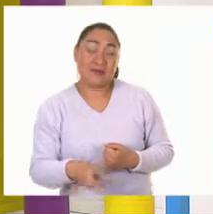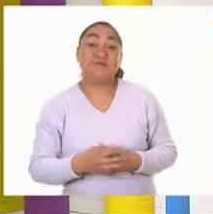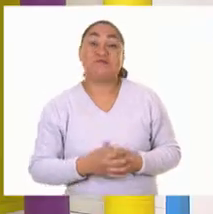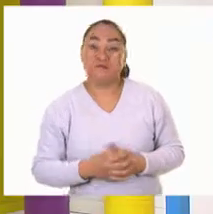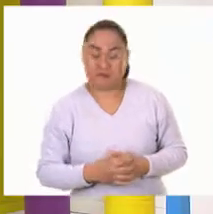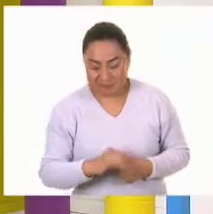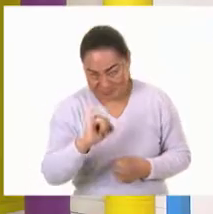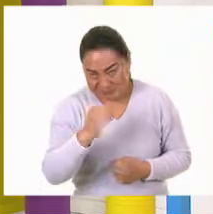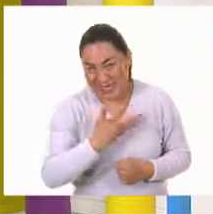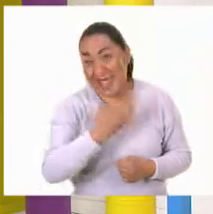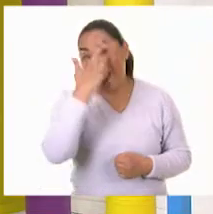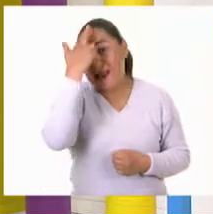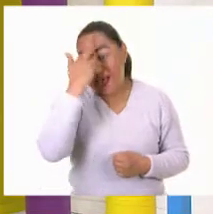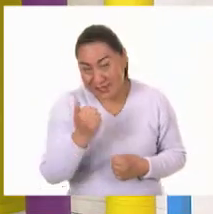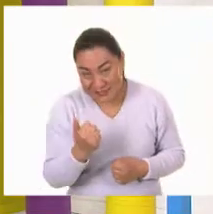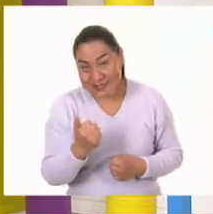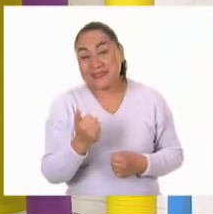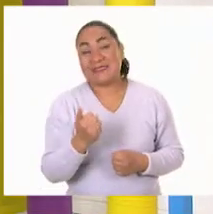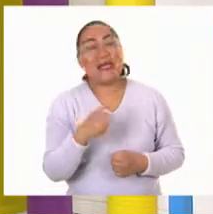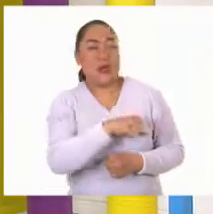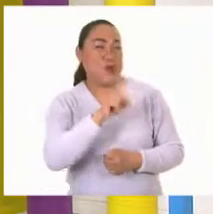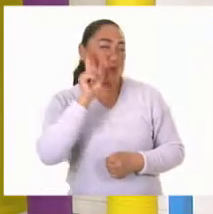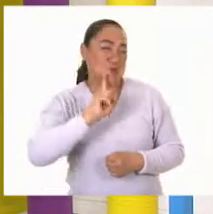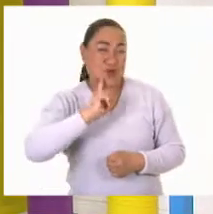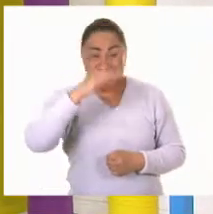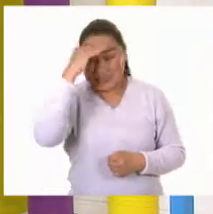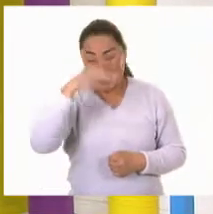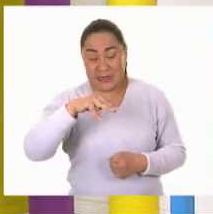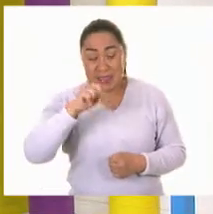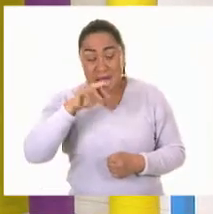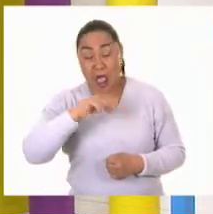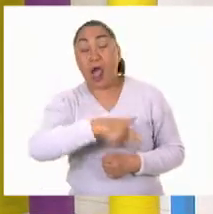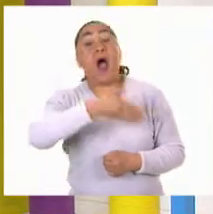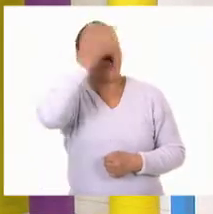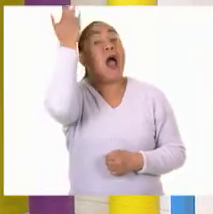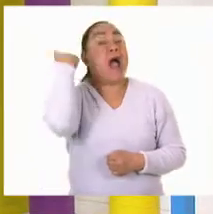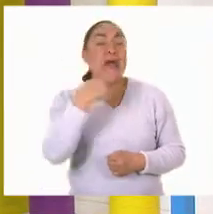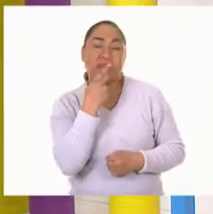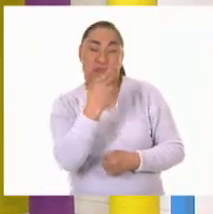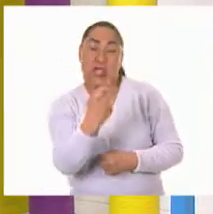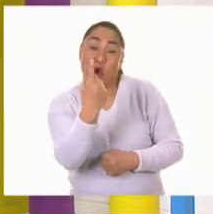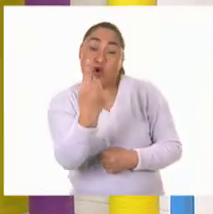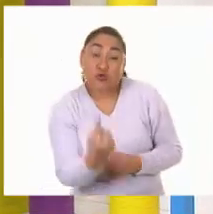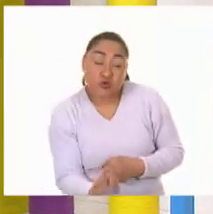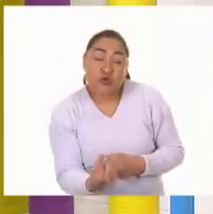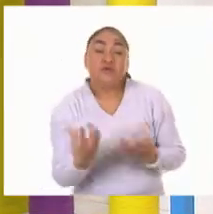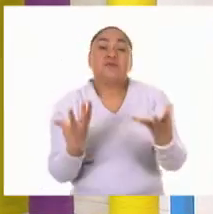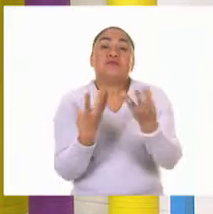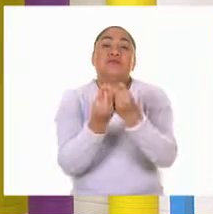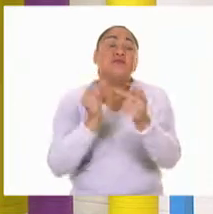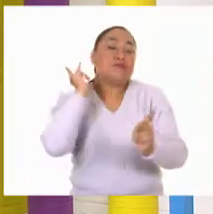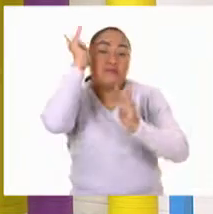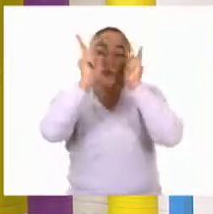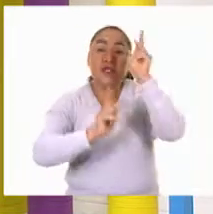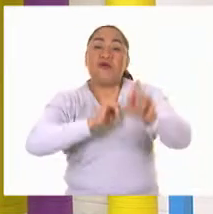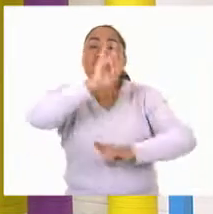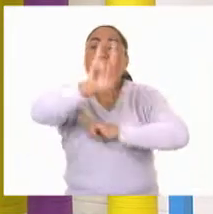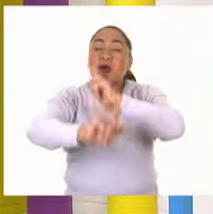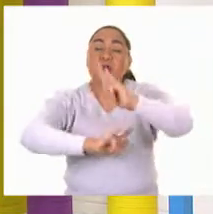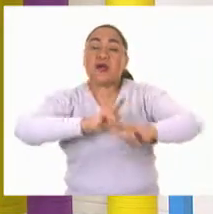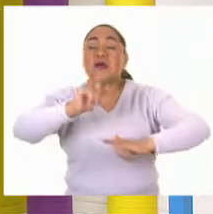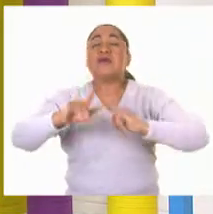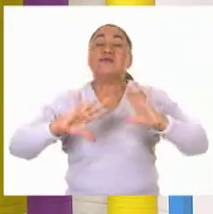que efectivamente la señora maría cuando era niño visitaba la feria con sus hermanos y